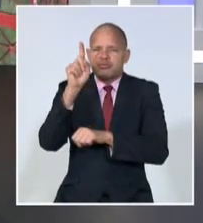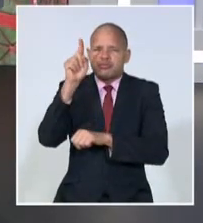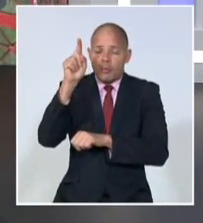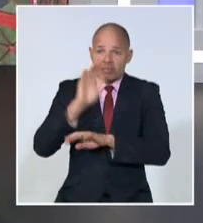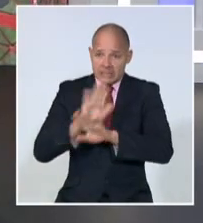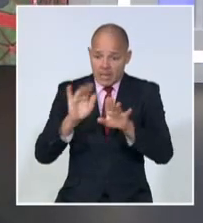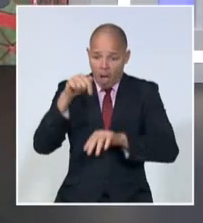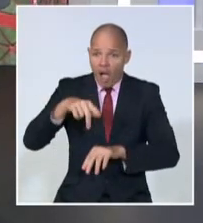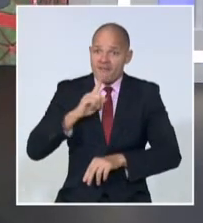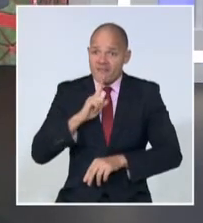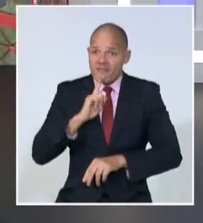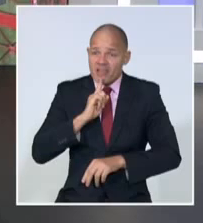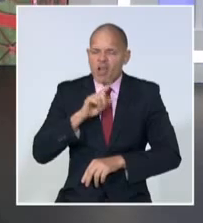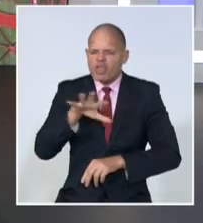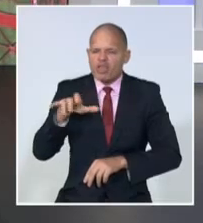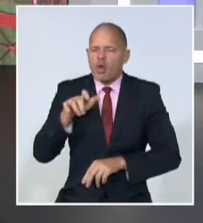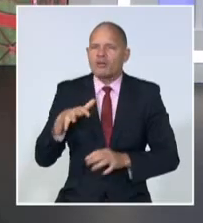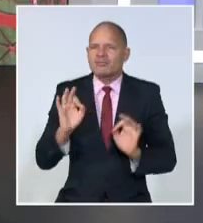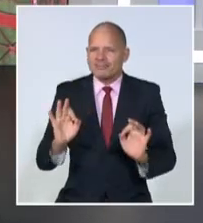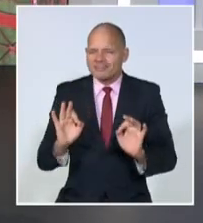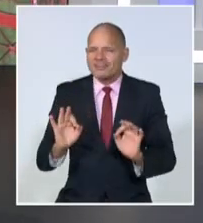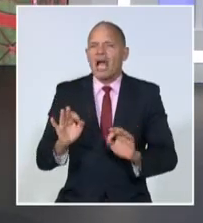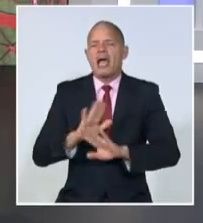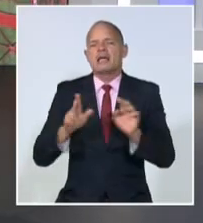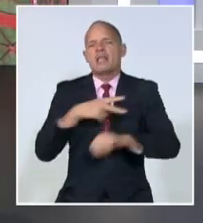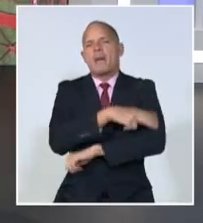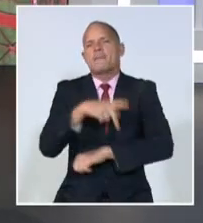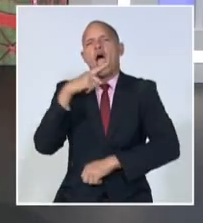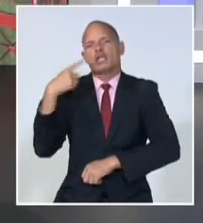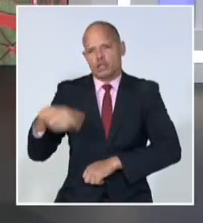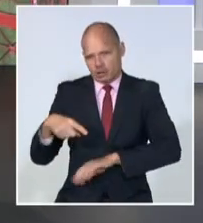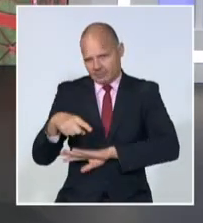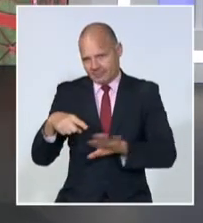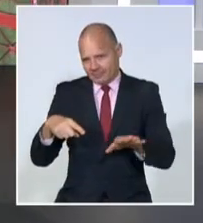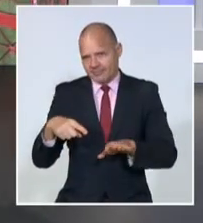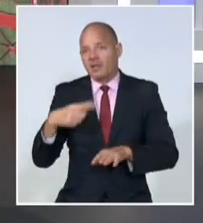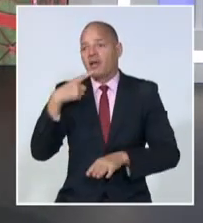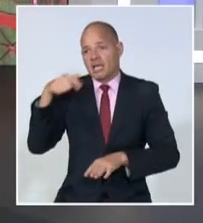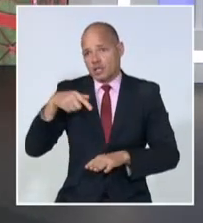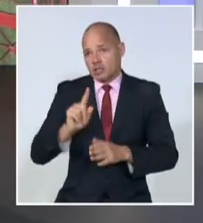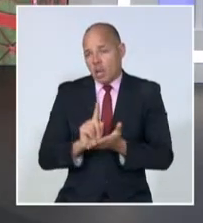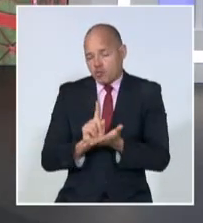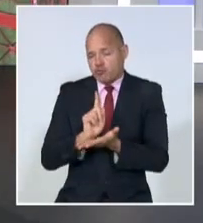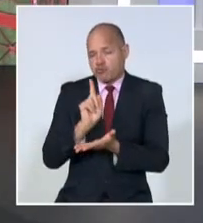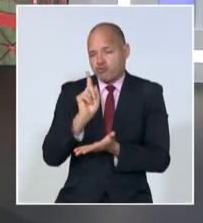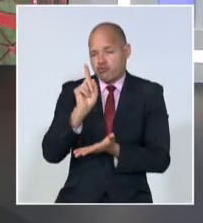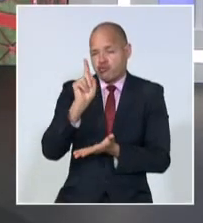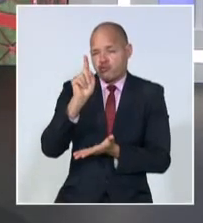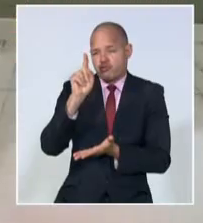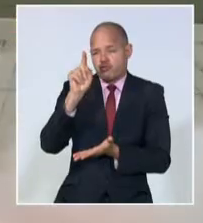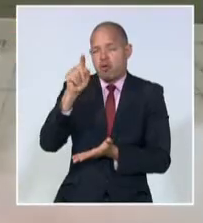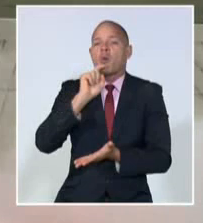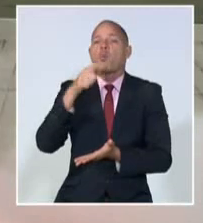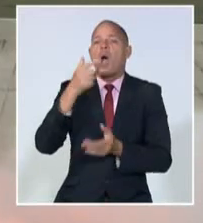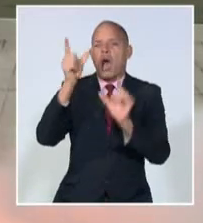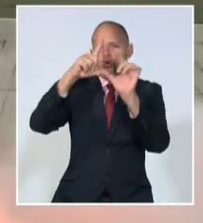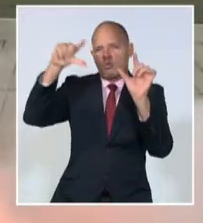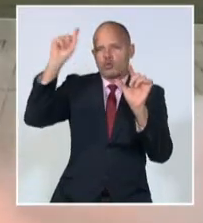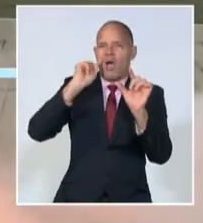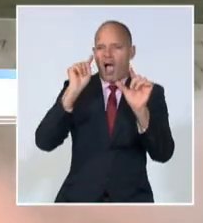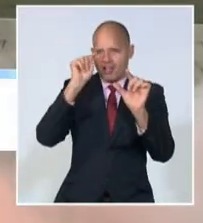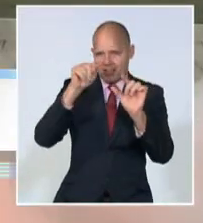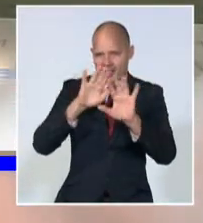viernes del cosmódromo de Vastochnye con la primera misión lunar en la historia moderna de Rusia. La corporación espacial